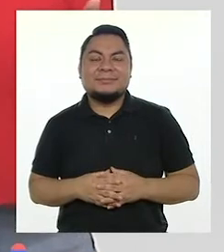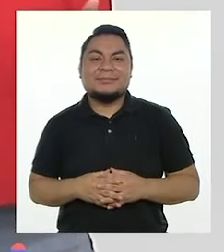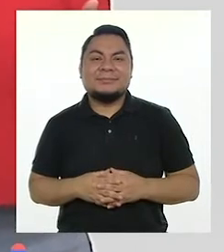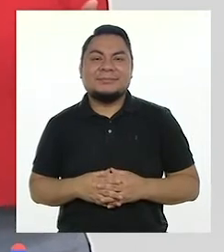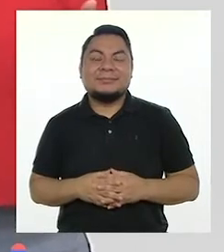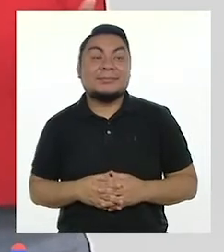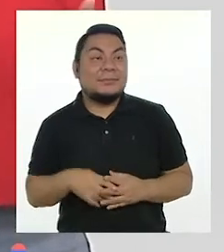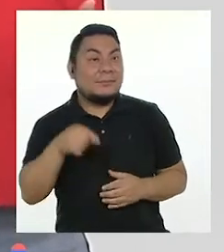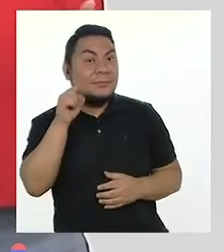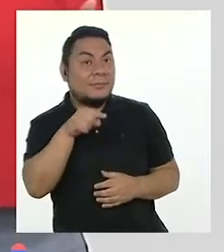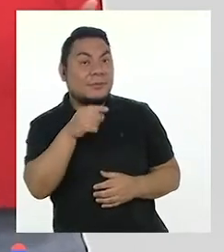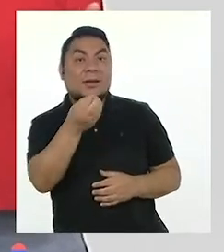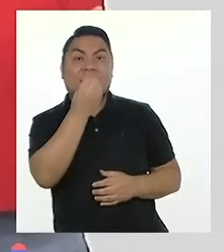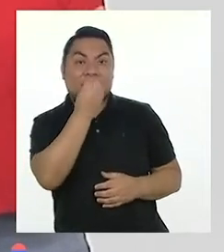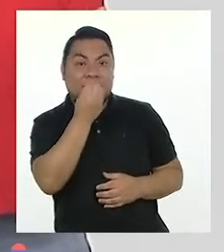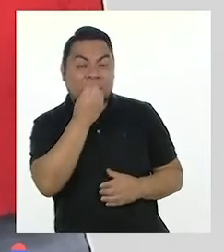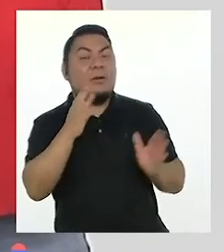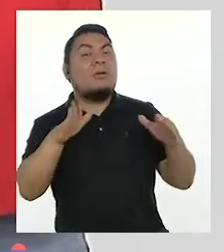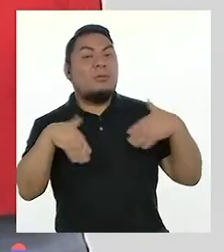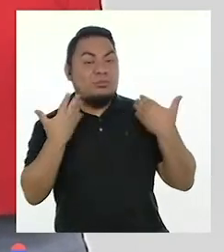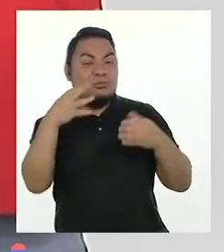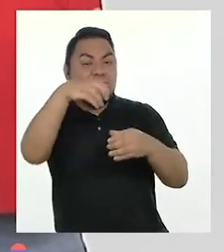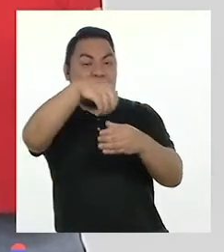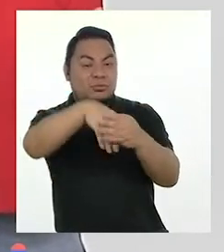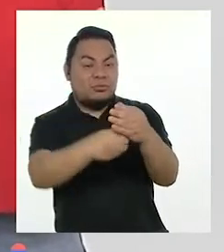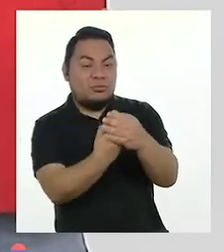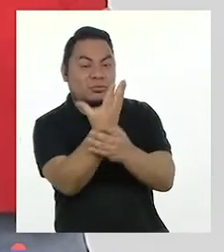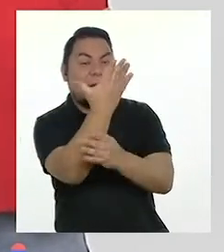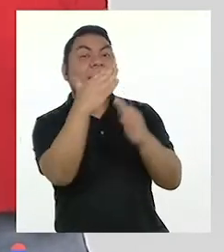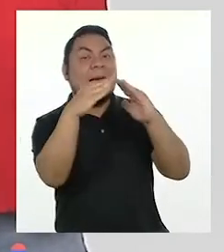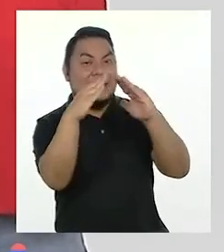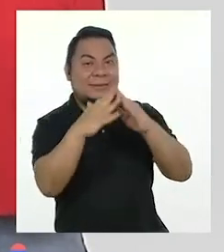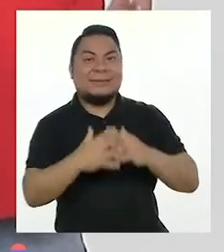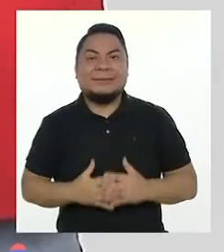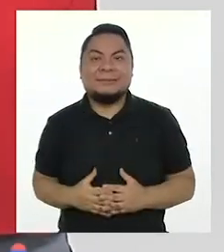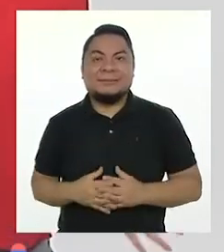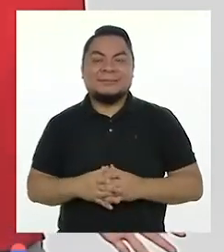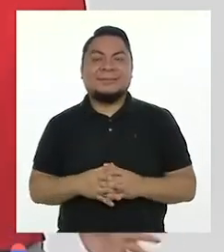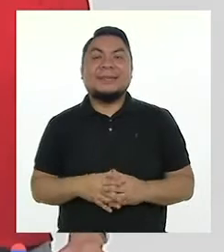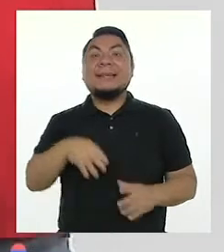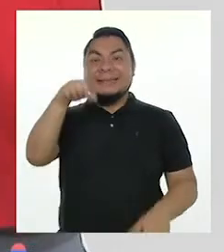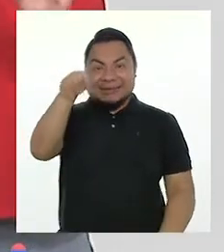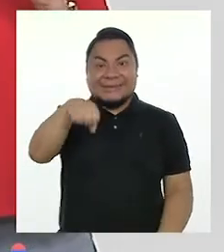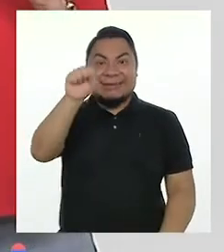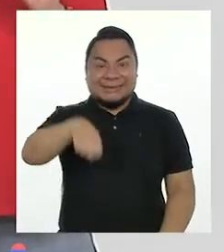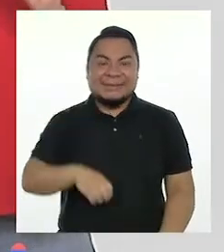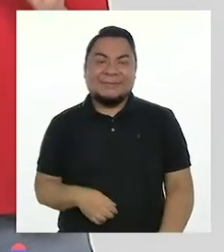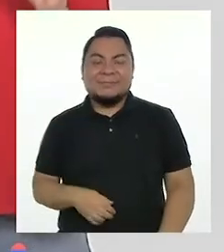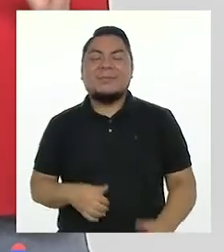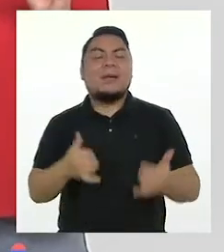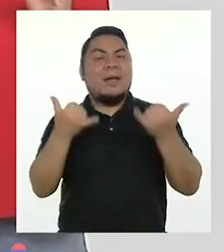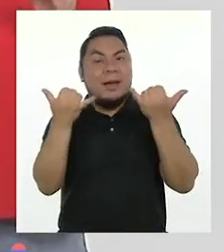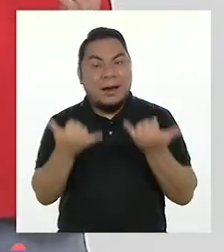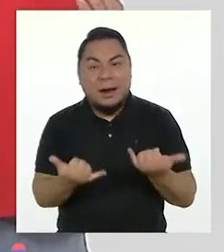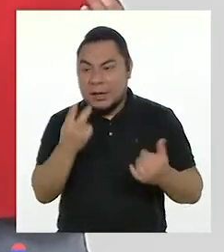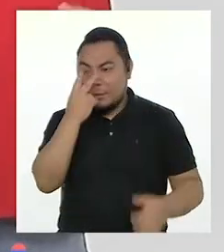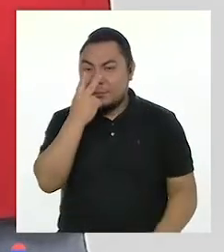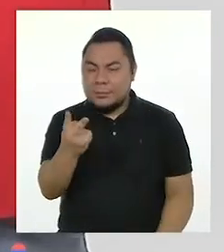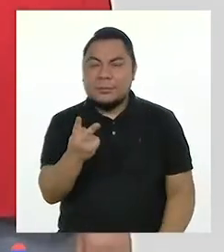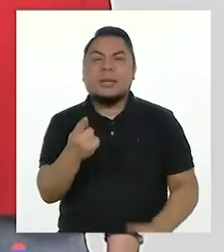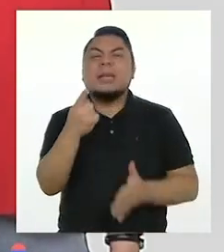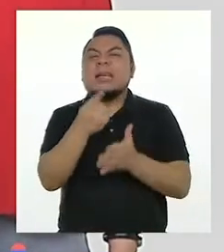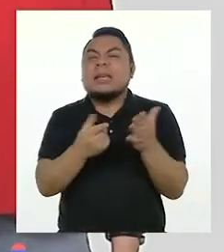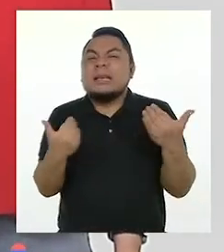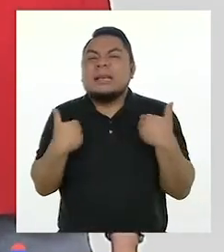¿De alimentos que se pueden sembrar en casa? Sí, ahora miremos